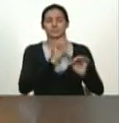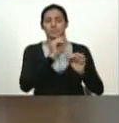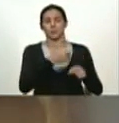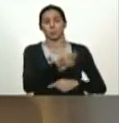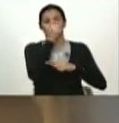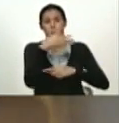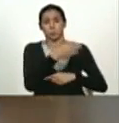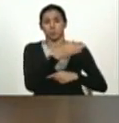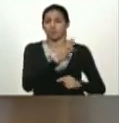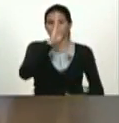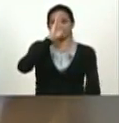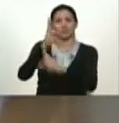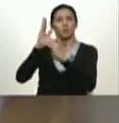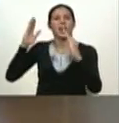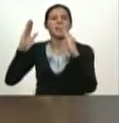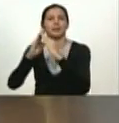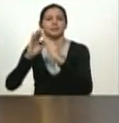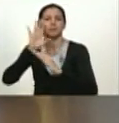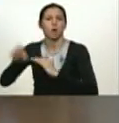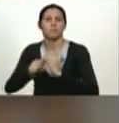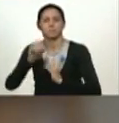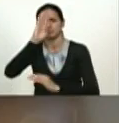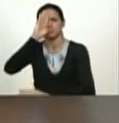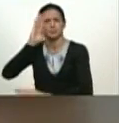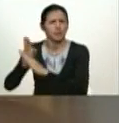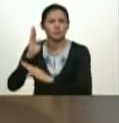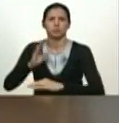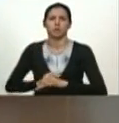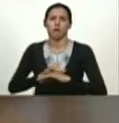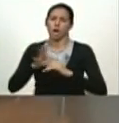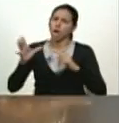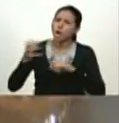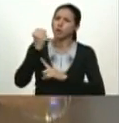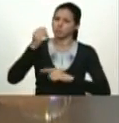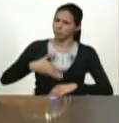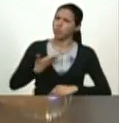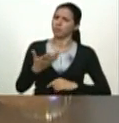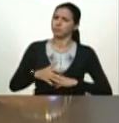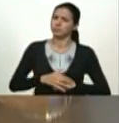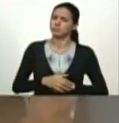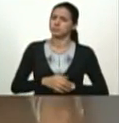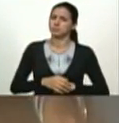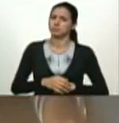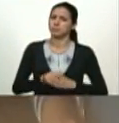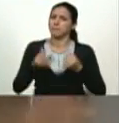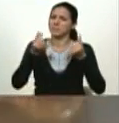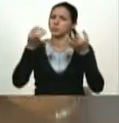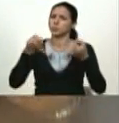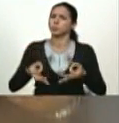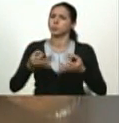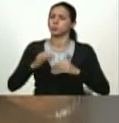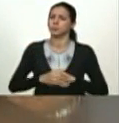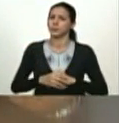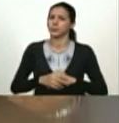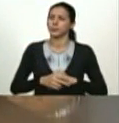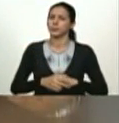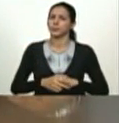es cuestión de organización un poquito y lograrlo aquí y lograrlo allá y los pescadores quieren porque son las víctimas